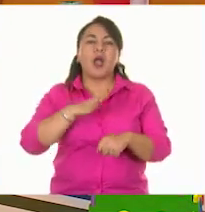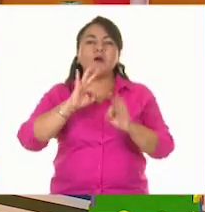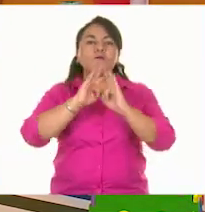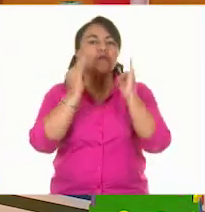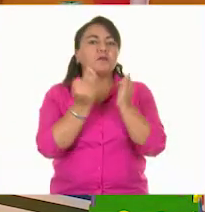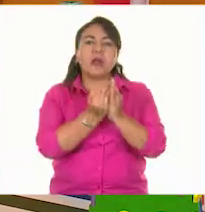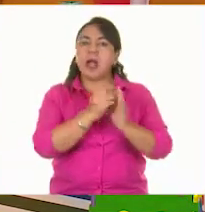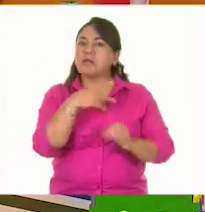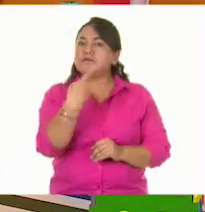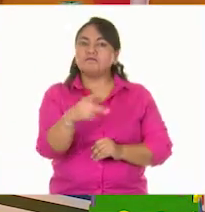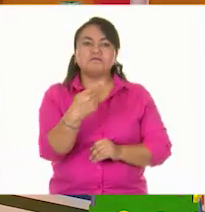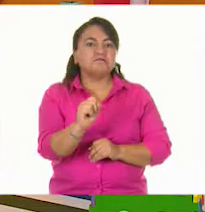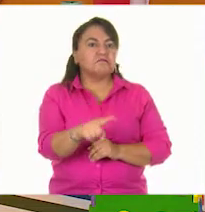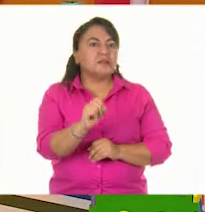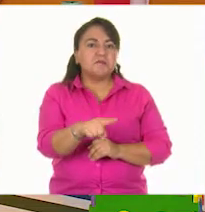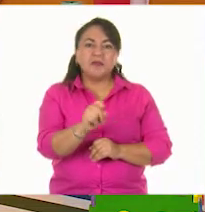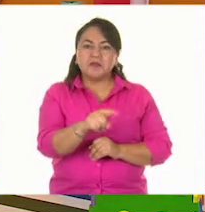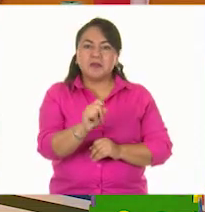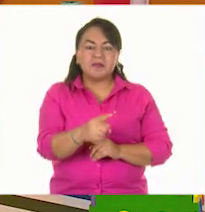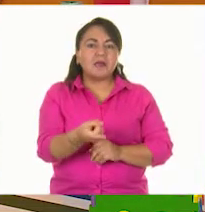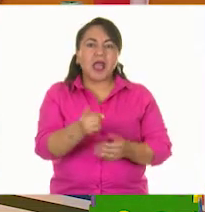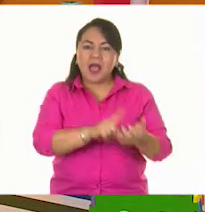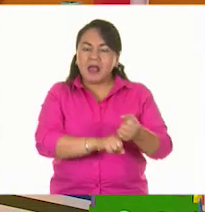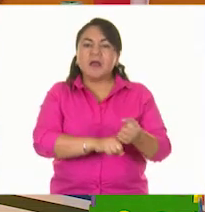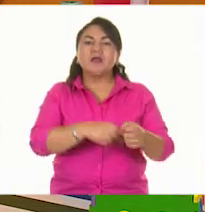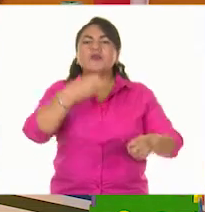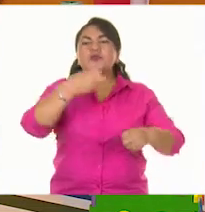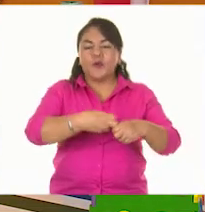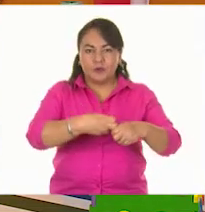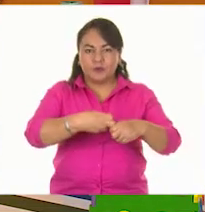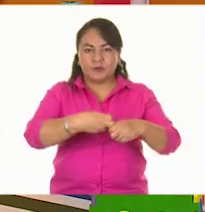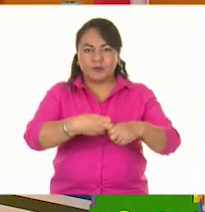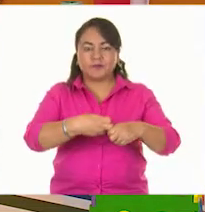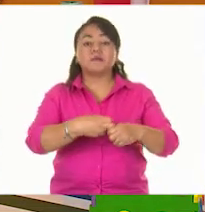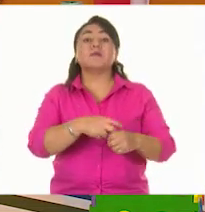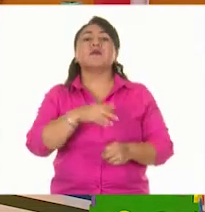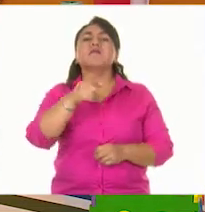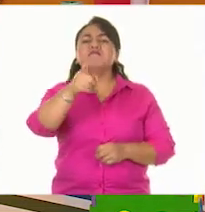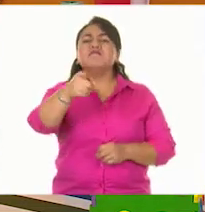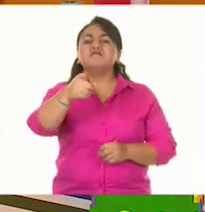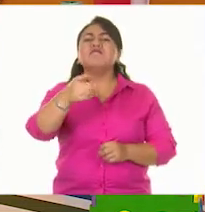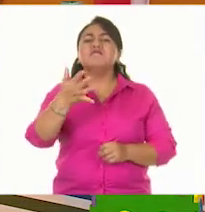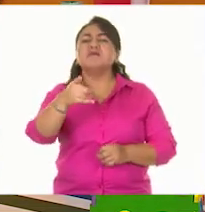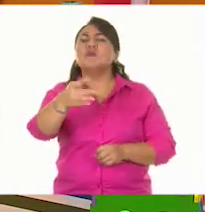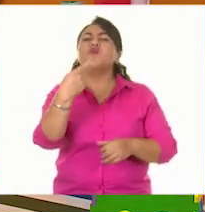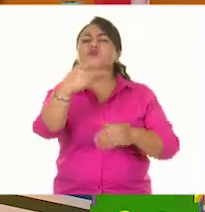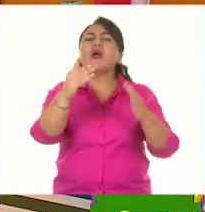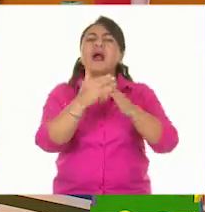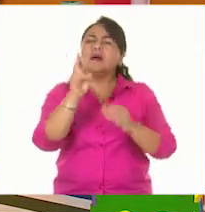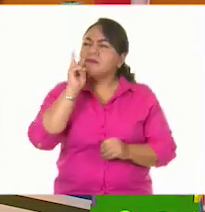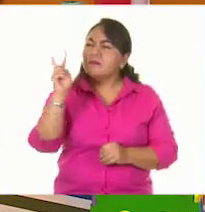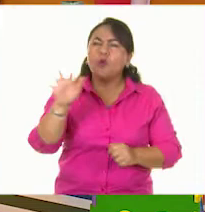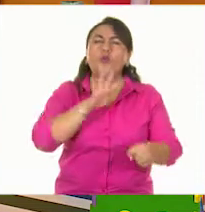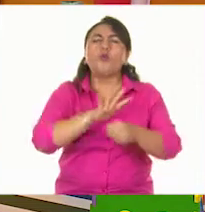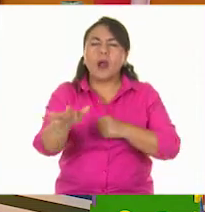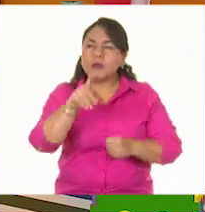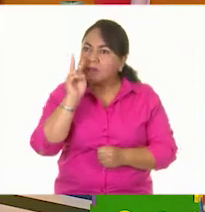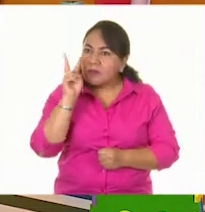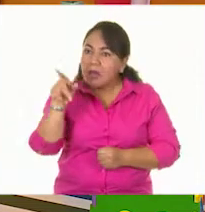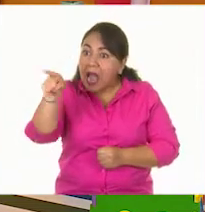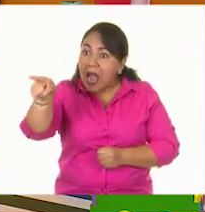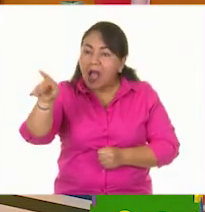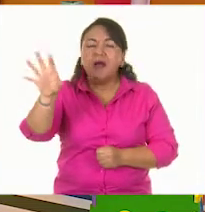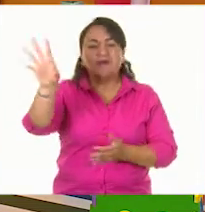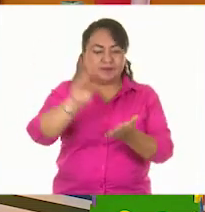forma definida y tienen rígides. Ustedes en casa, ¿cuáles identifican? Escríbanlos.